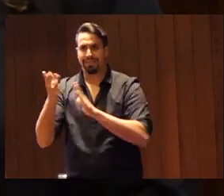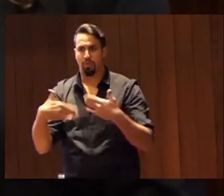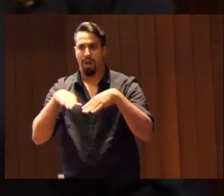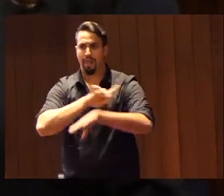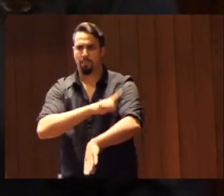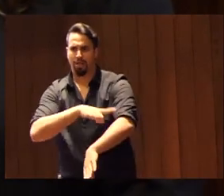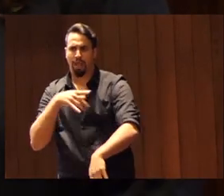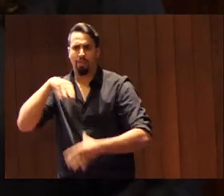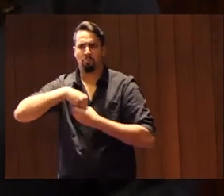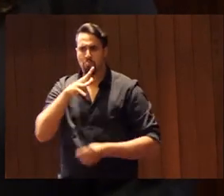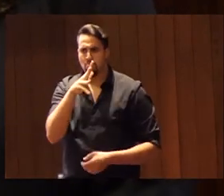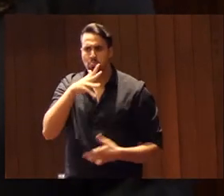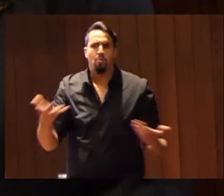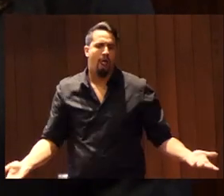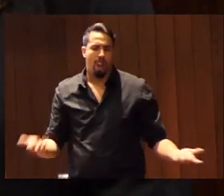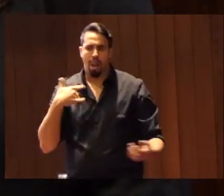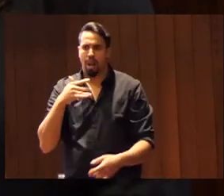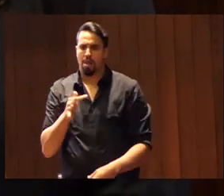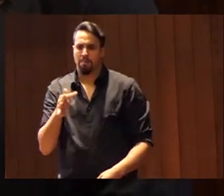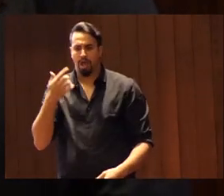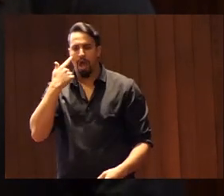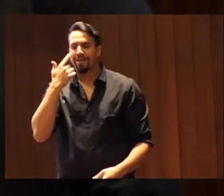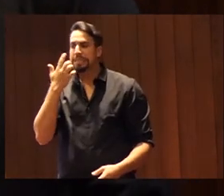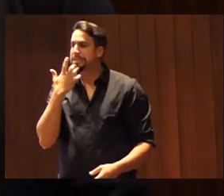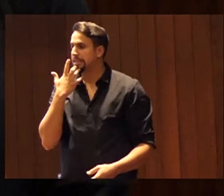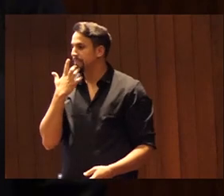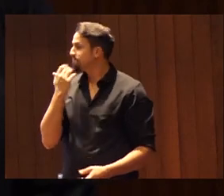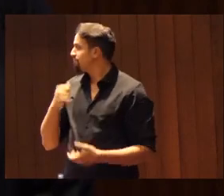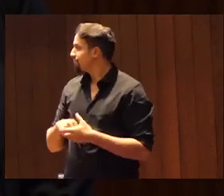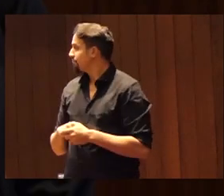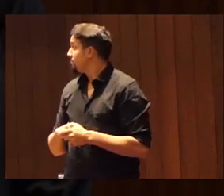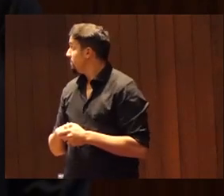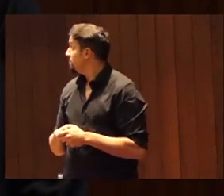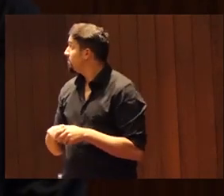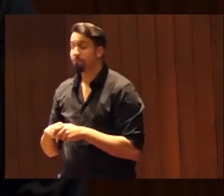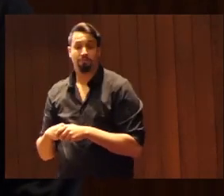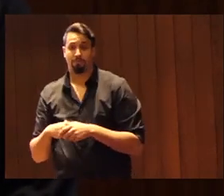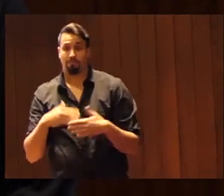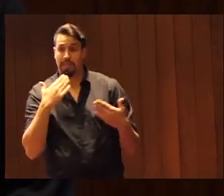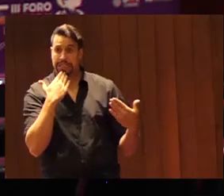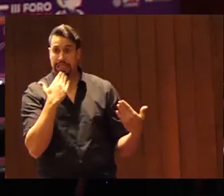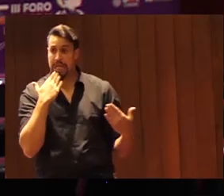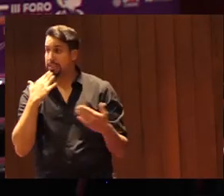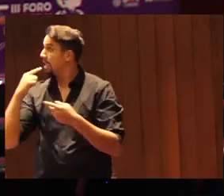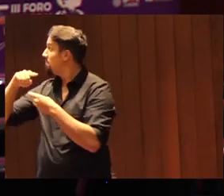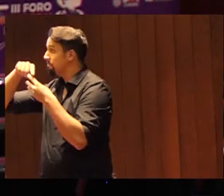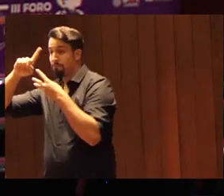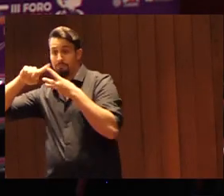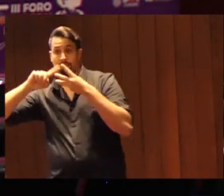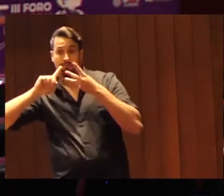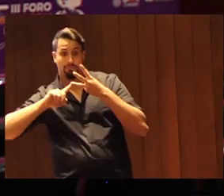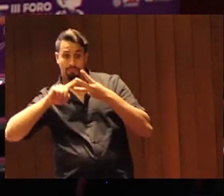deporte. Vamos a ver si a través de estos tres puntos